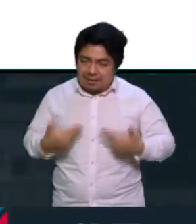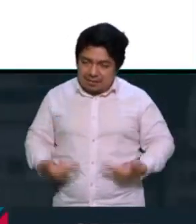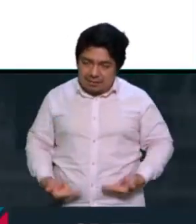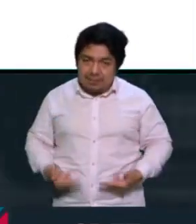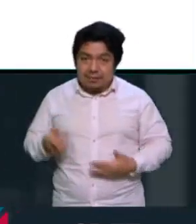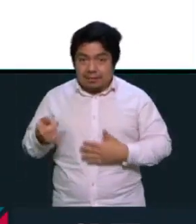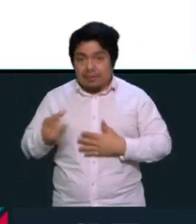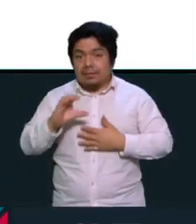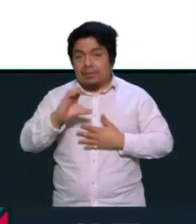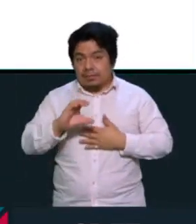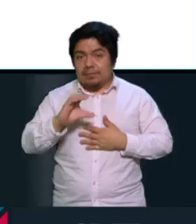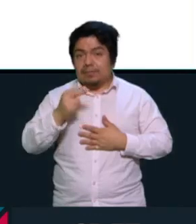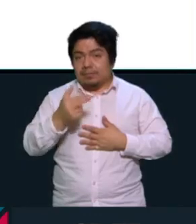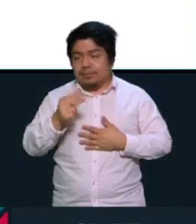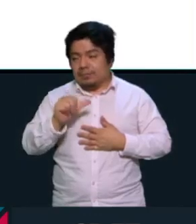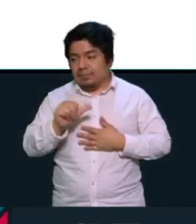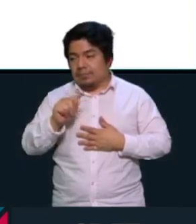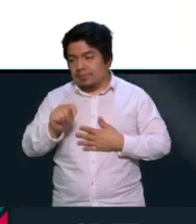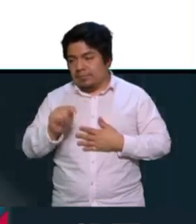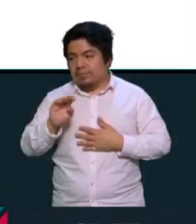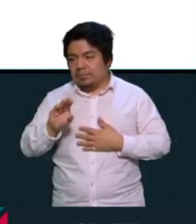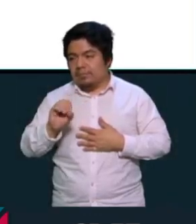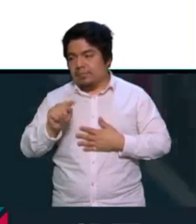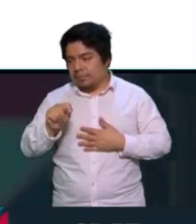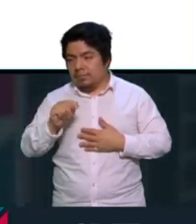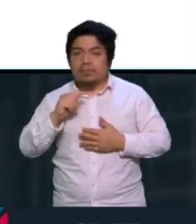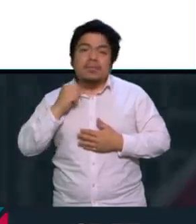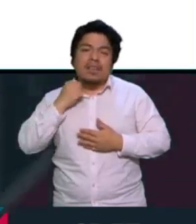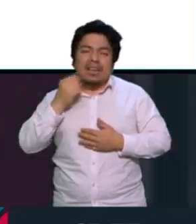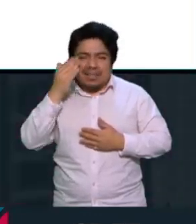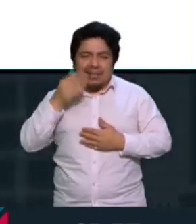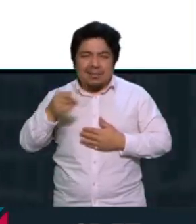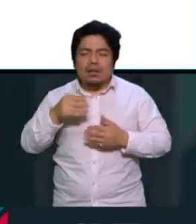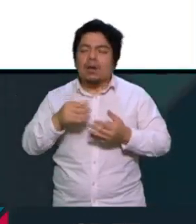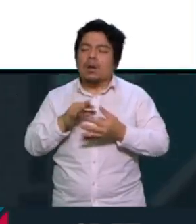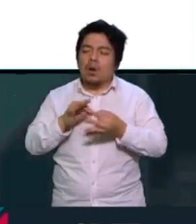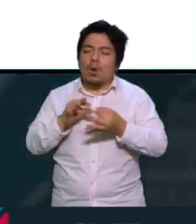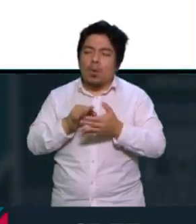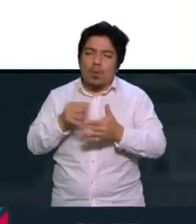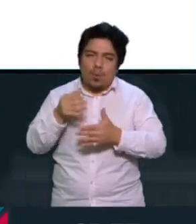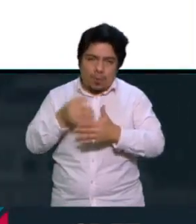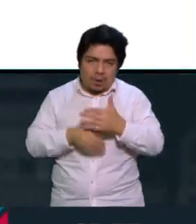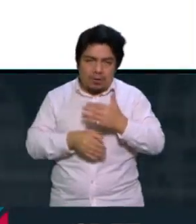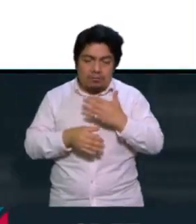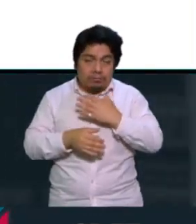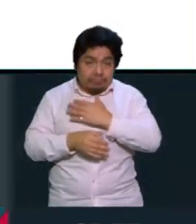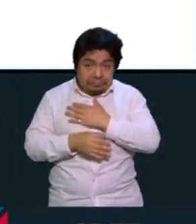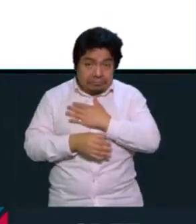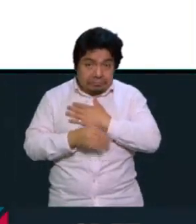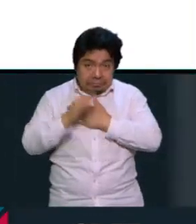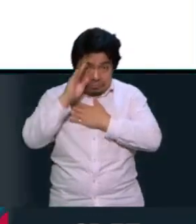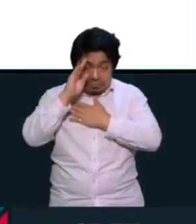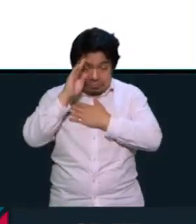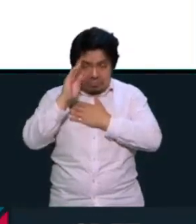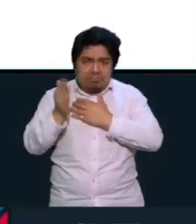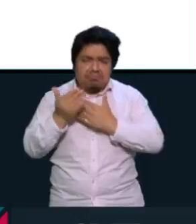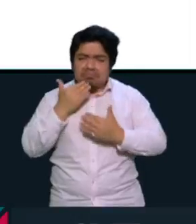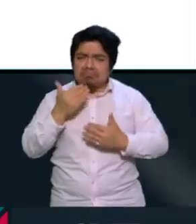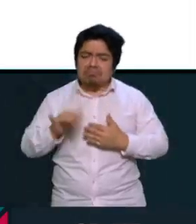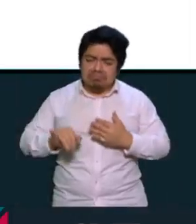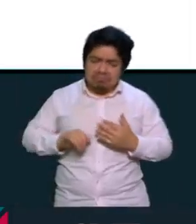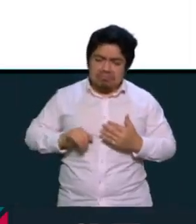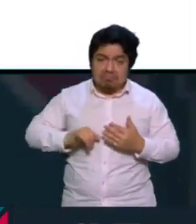el chatbot nos lo puede explicar, ¿no? Entonces, a mí me parece una herramienta muy, muy